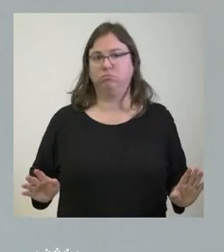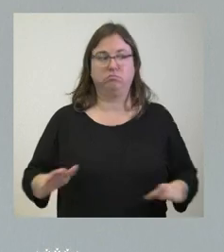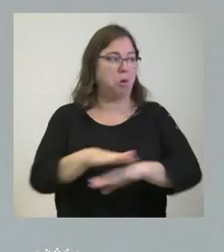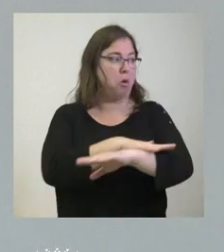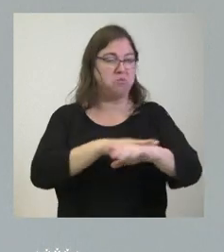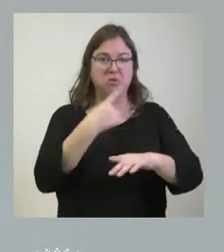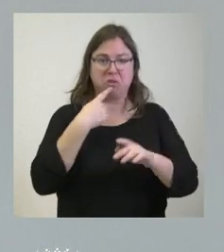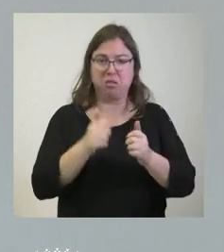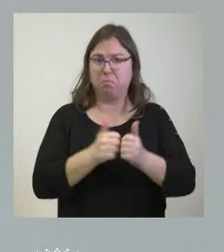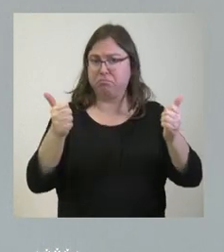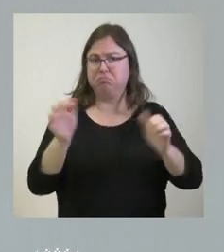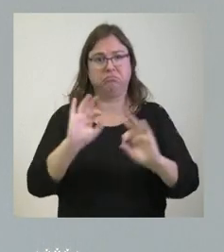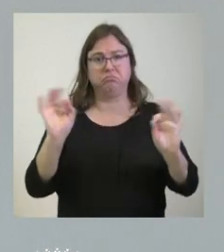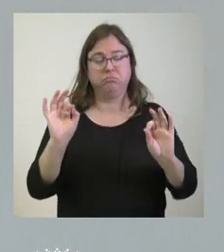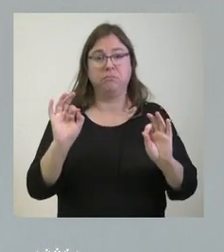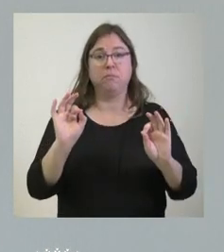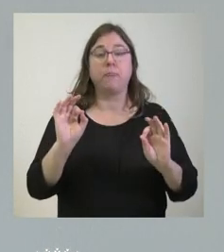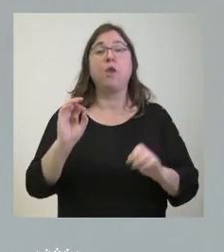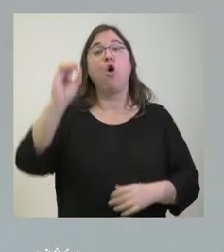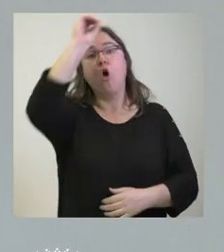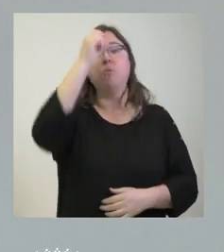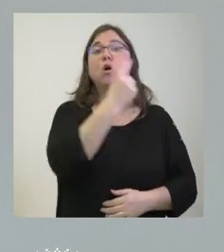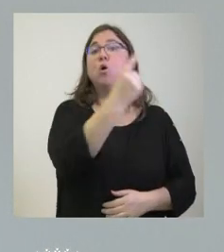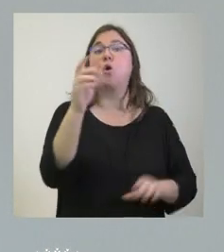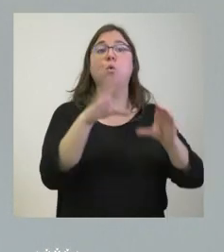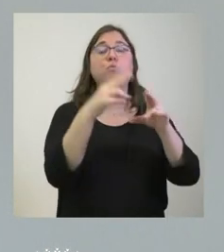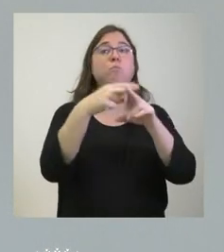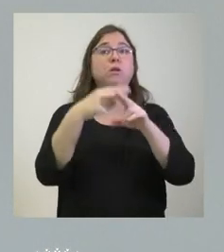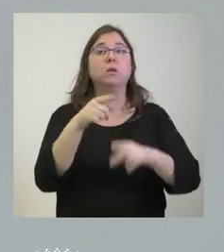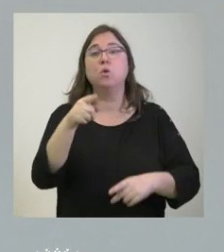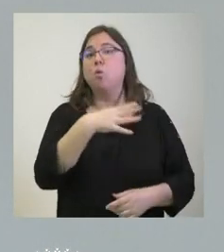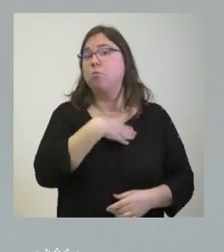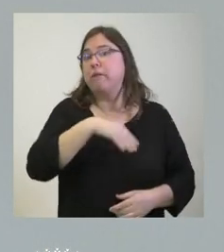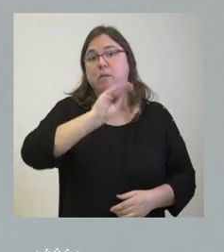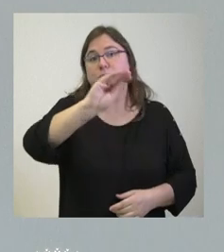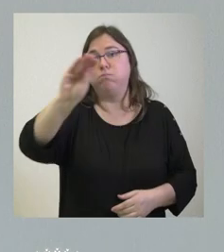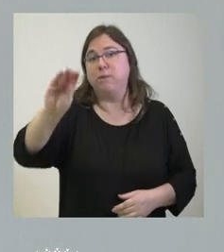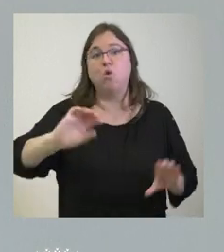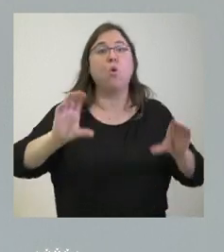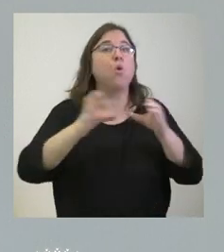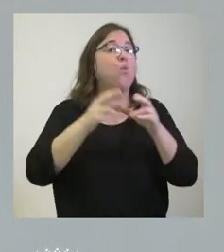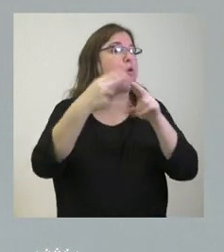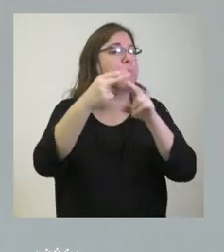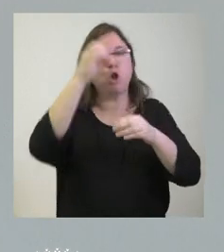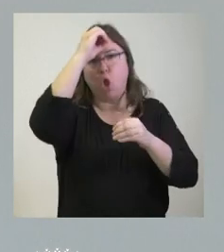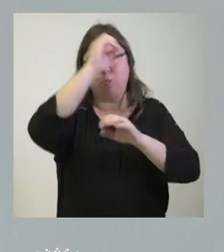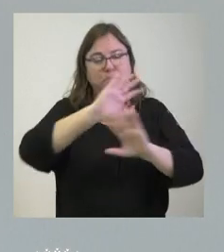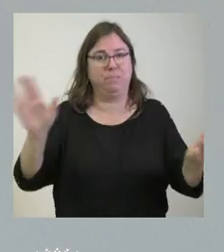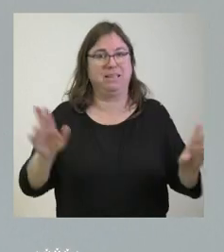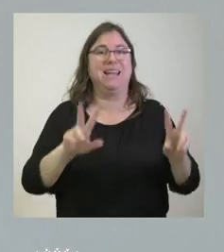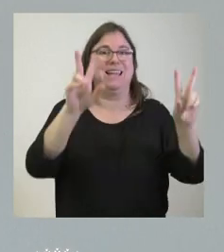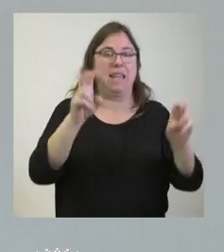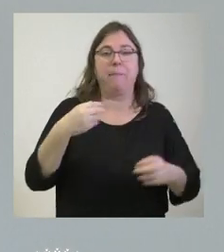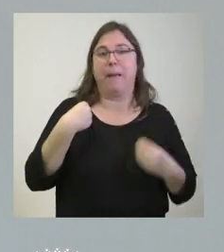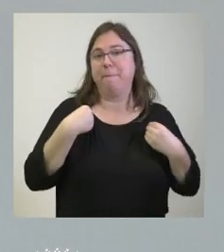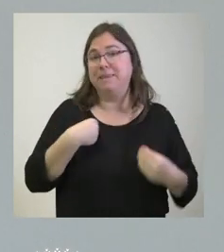señalado y en lo que son las posiciones de cada uno de partidos políticos usted podrá preguntar a esos partidos políticos que piensan sobre el mismo